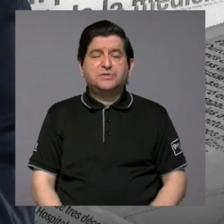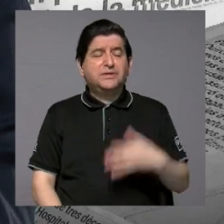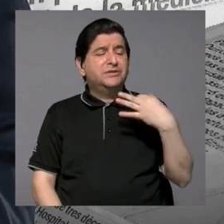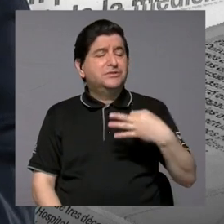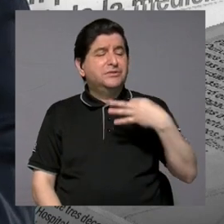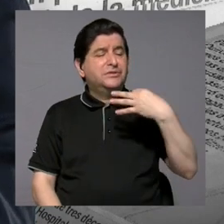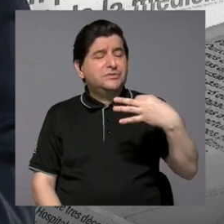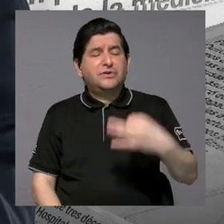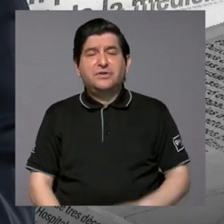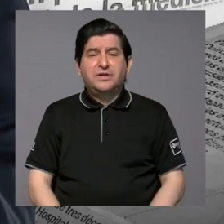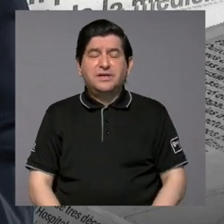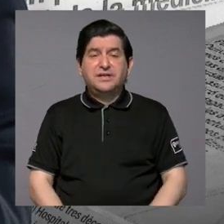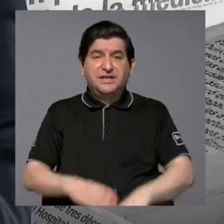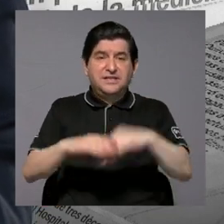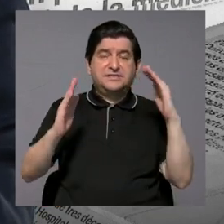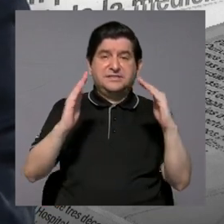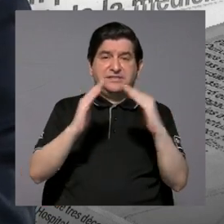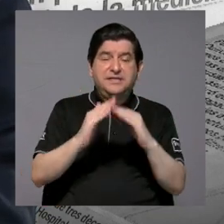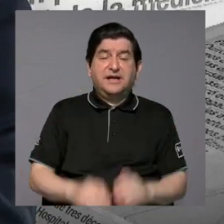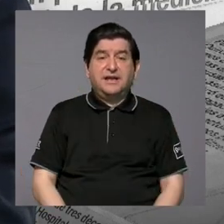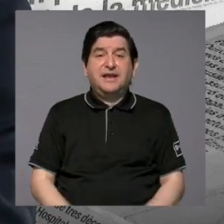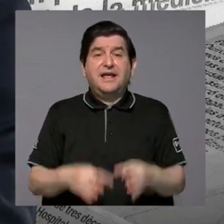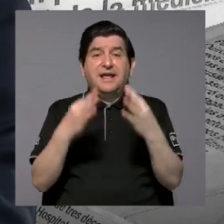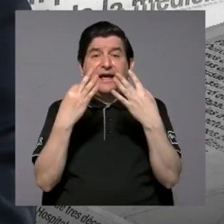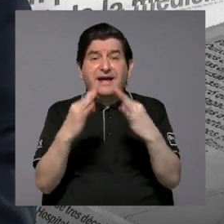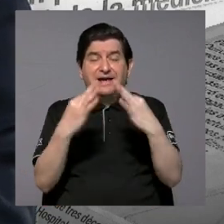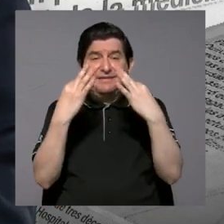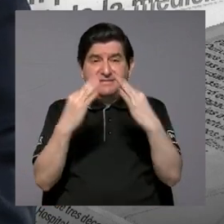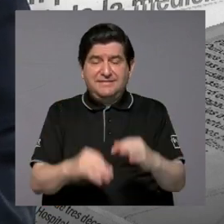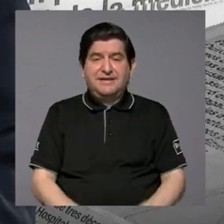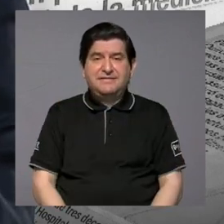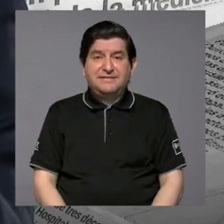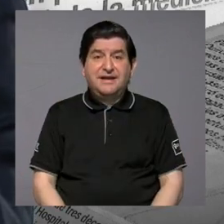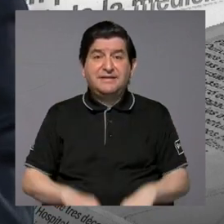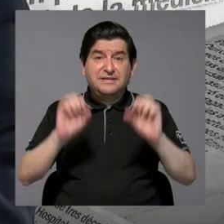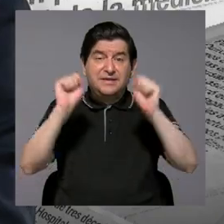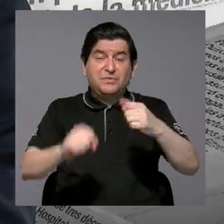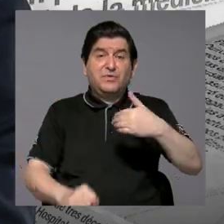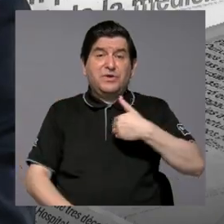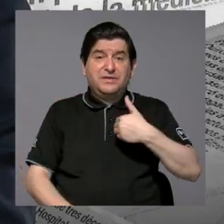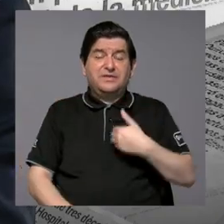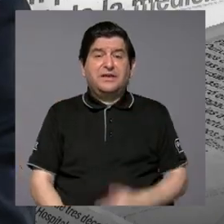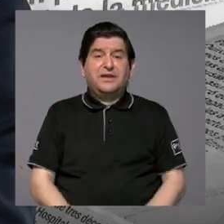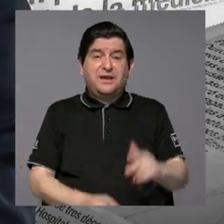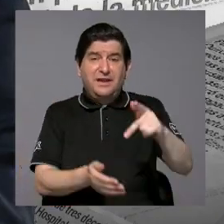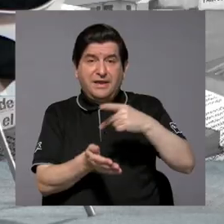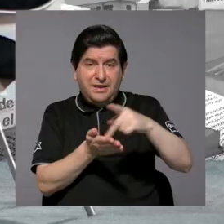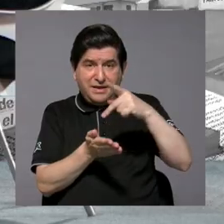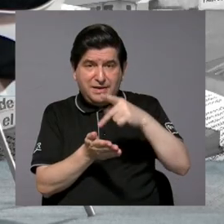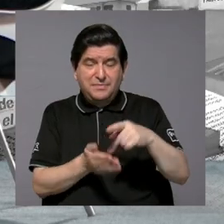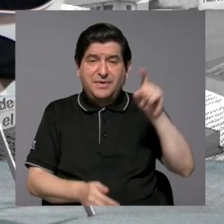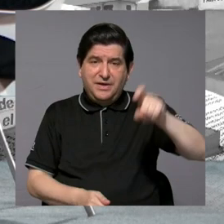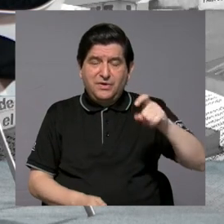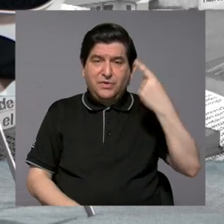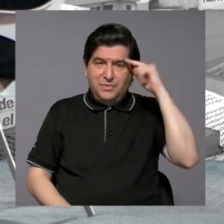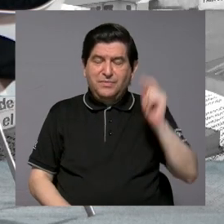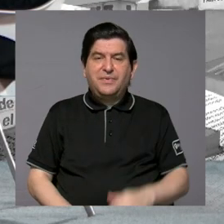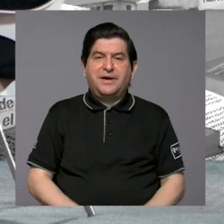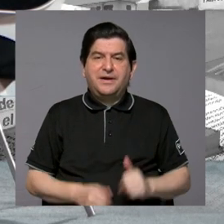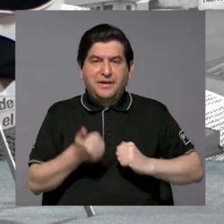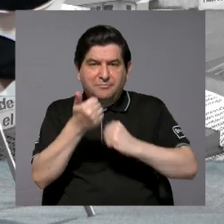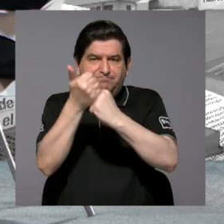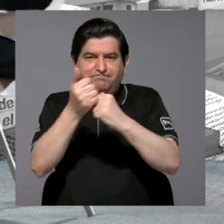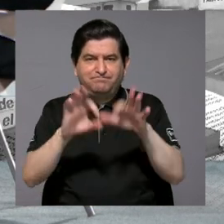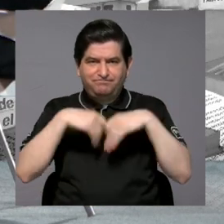sale de su casa a ver cómo se gana el dinero y poder sacar adelante a su familia. Entonces, hay un sentimiento